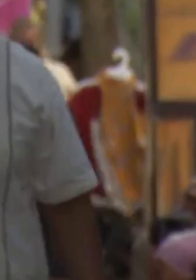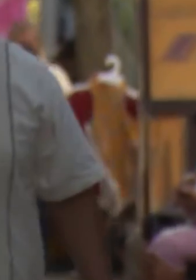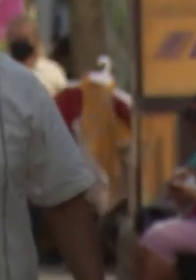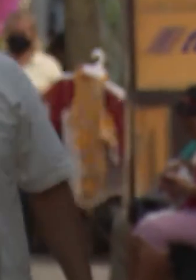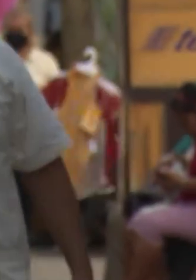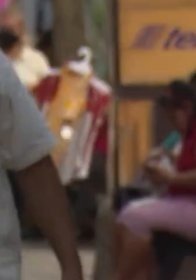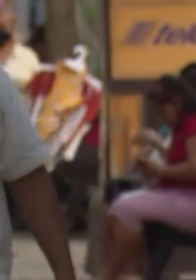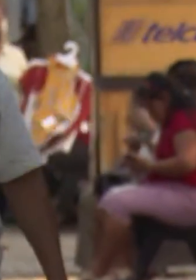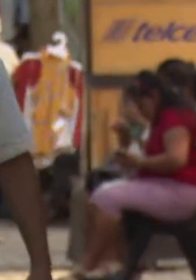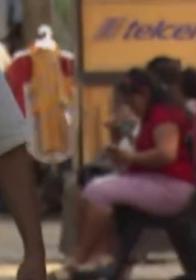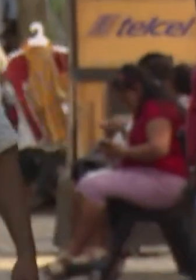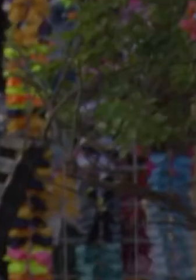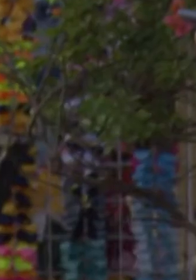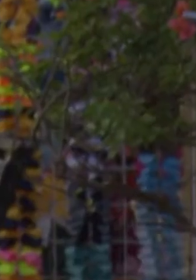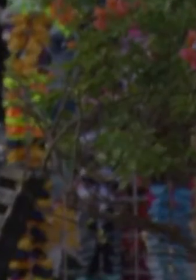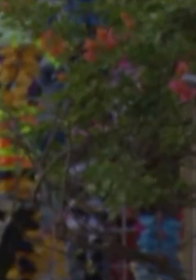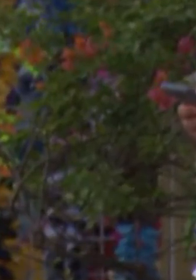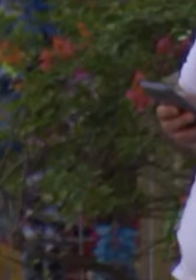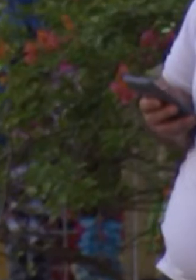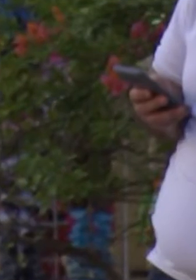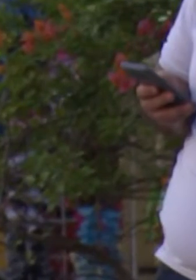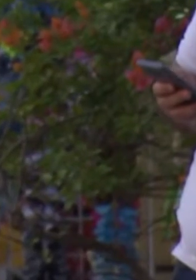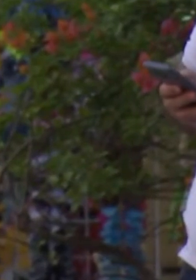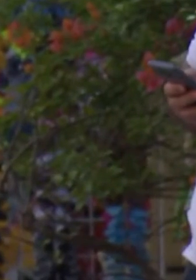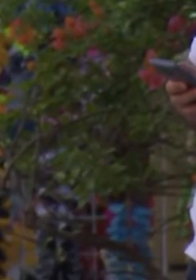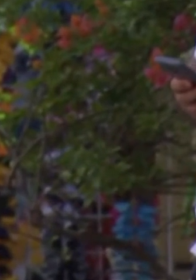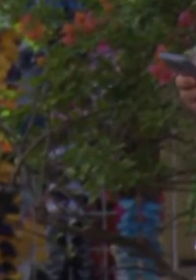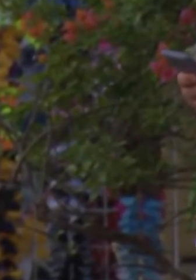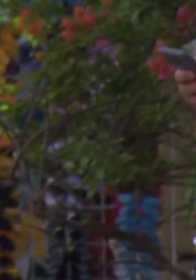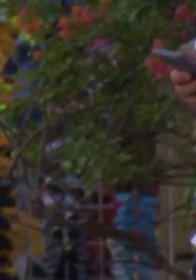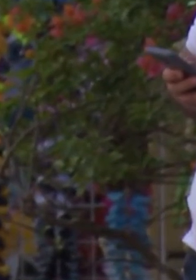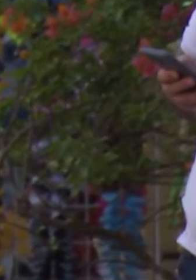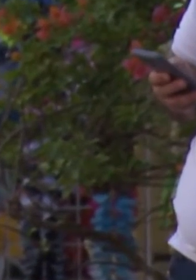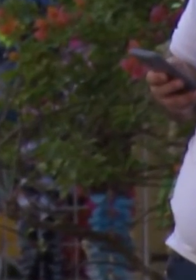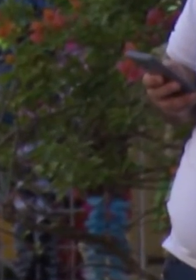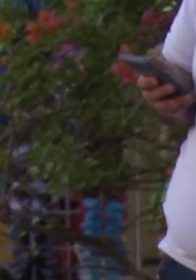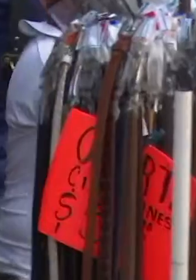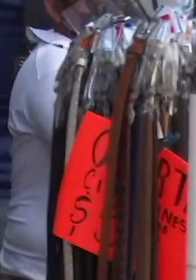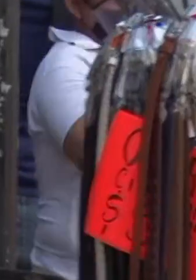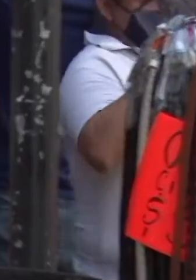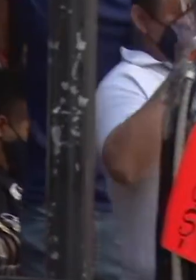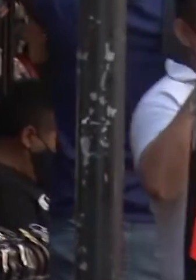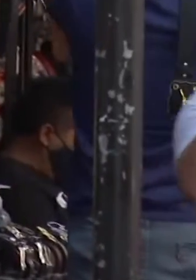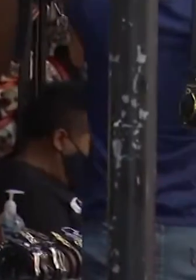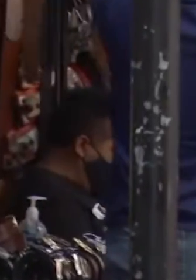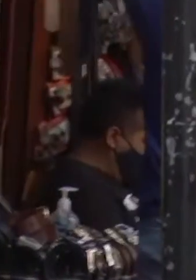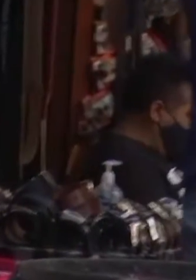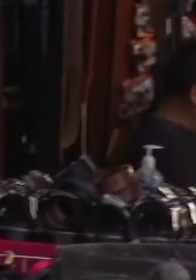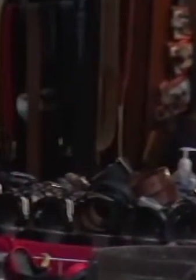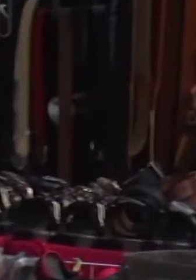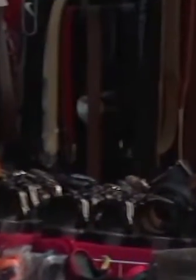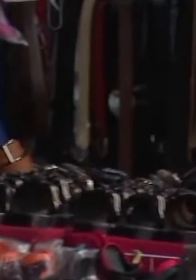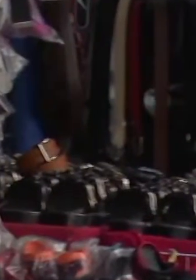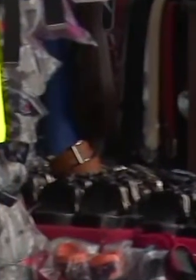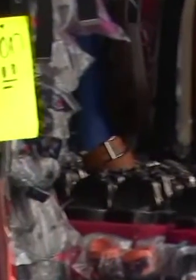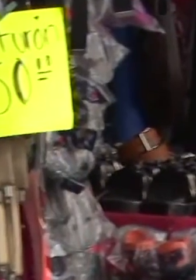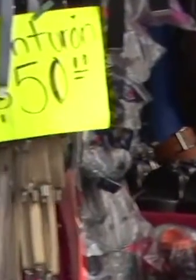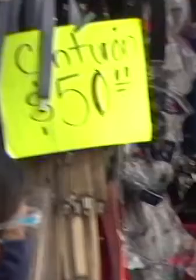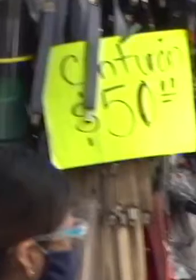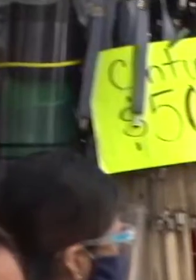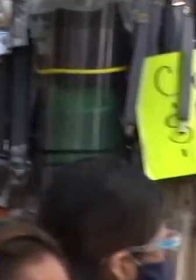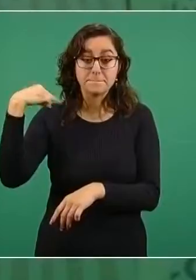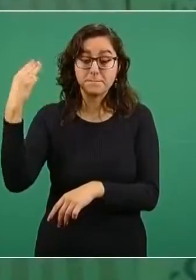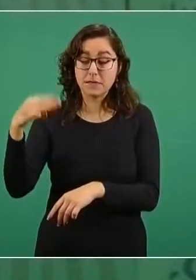si cumplimos con el plan de que a finales de marzo